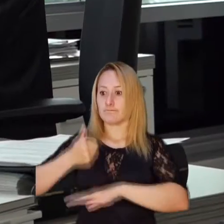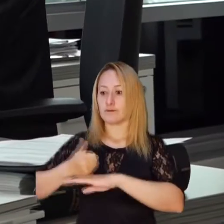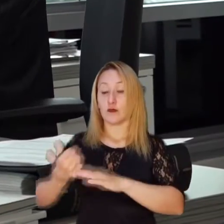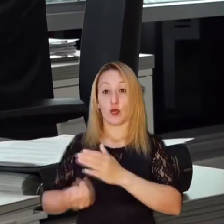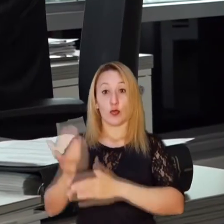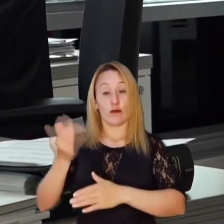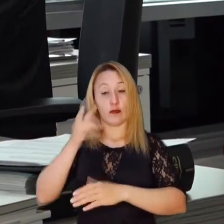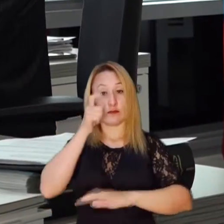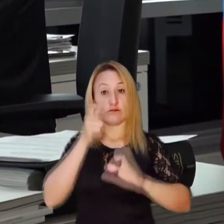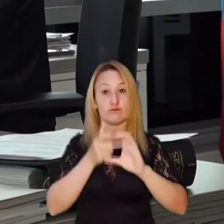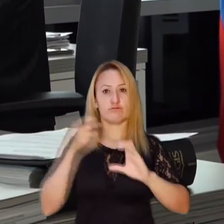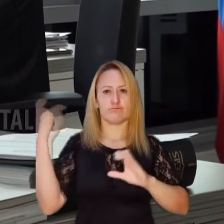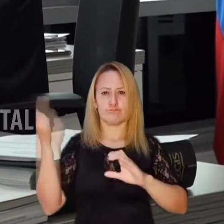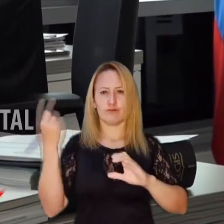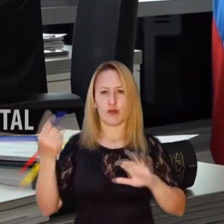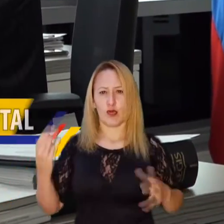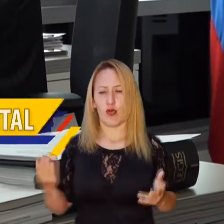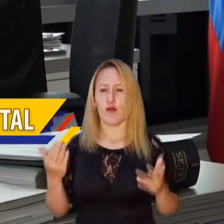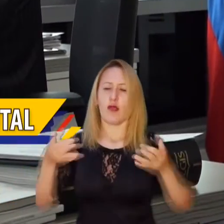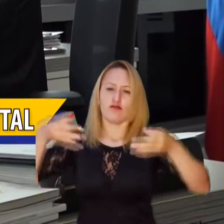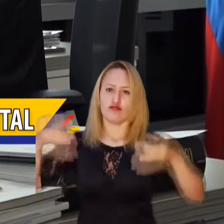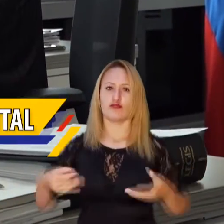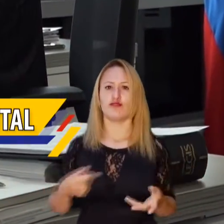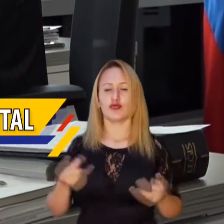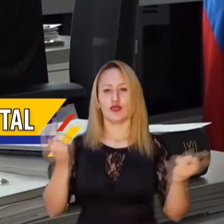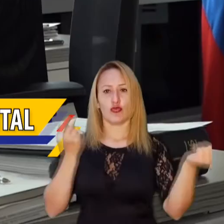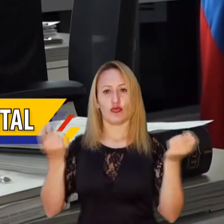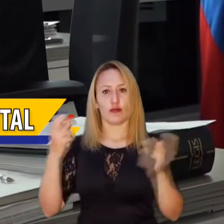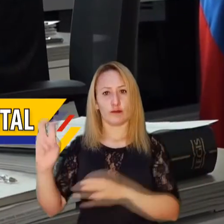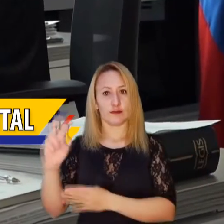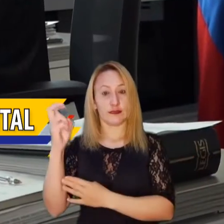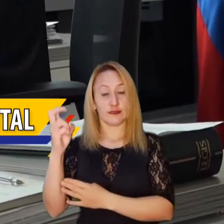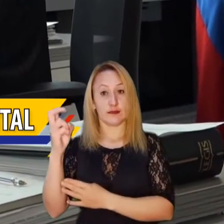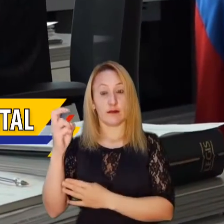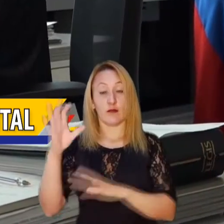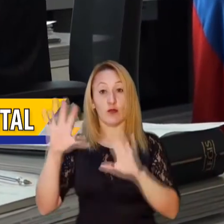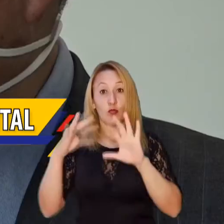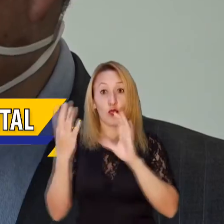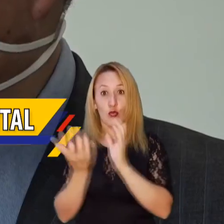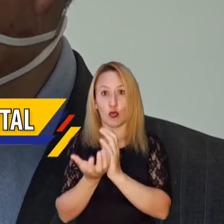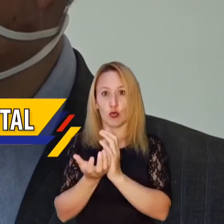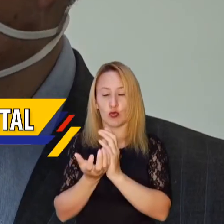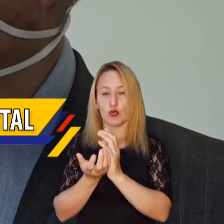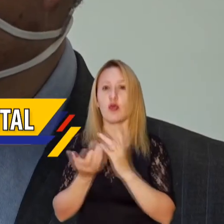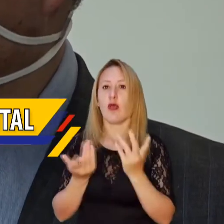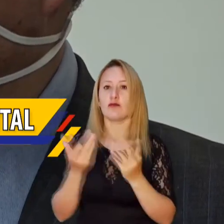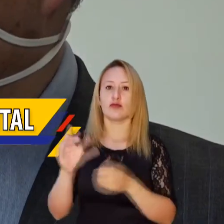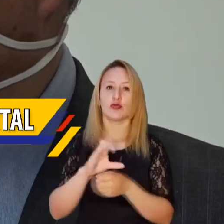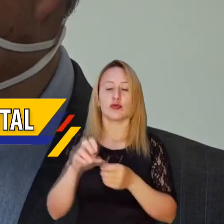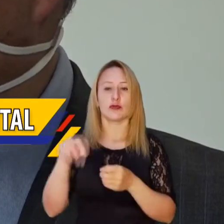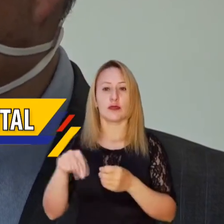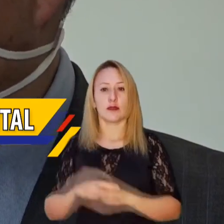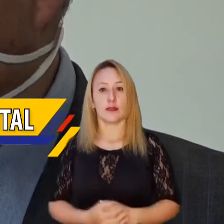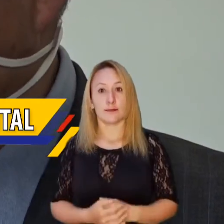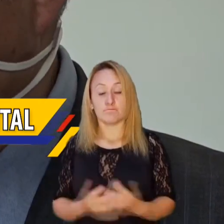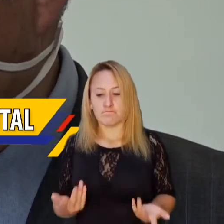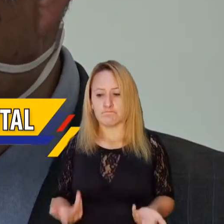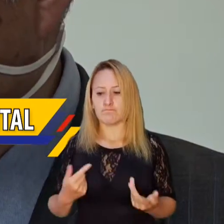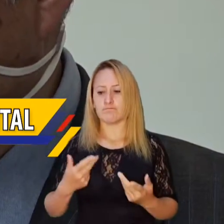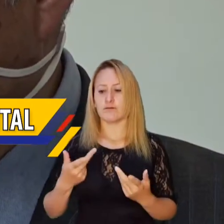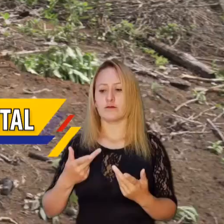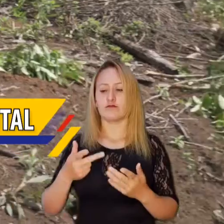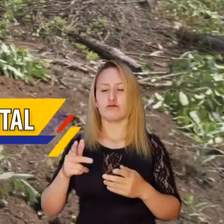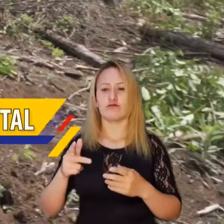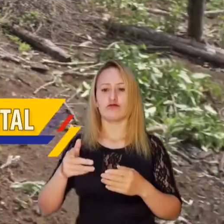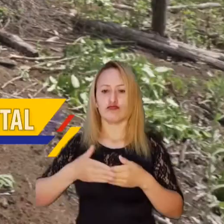Con esta nueva dirección, la Contraloría General de la República se coloca a la vanguardia del control fiscal mundial, privilegiando el impacto al bienestar de la ciudadanía